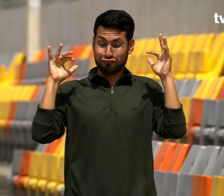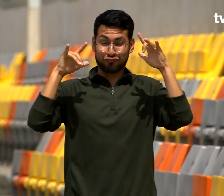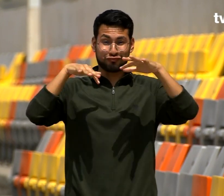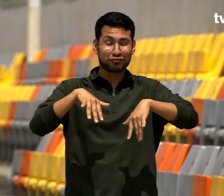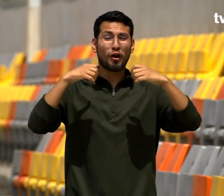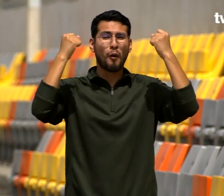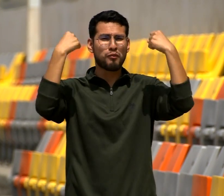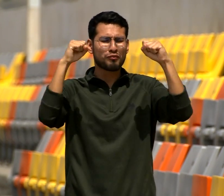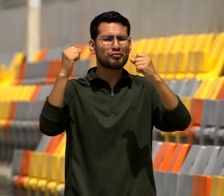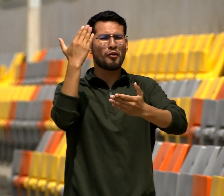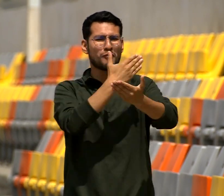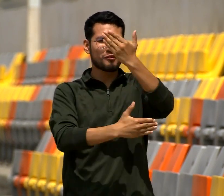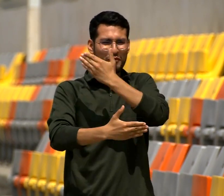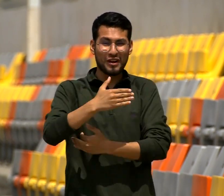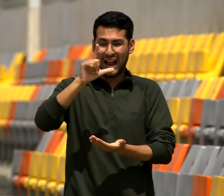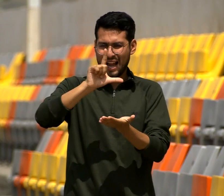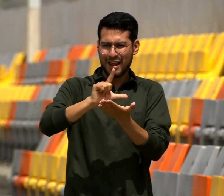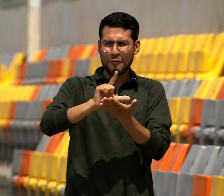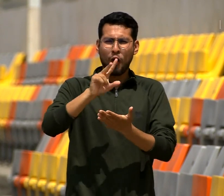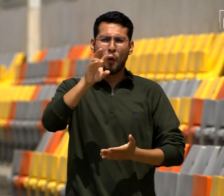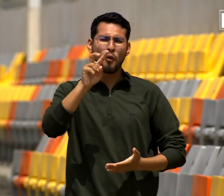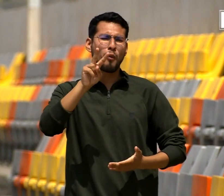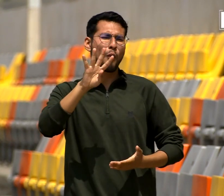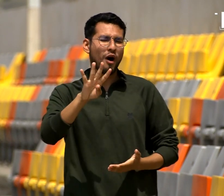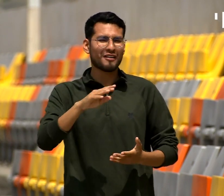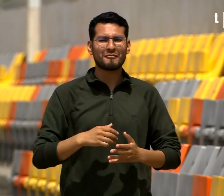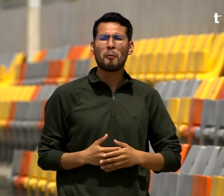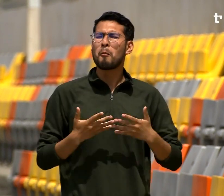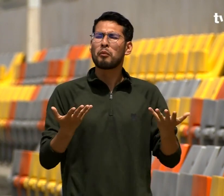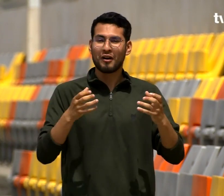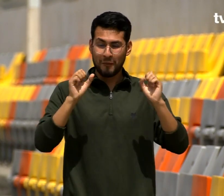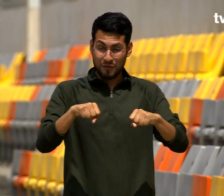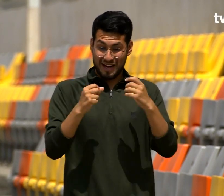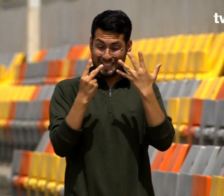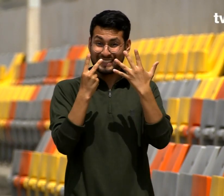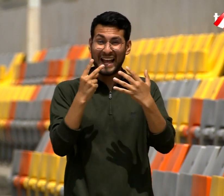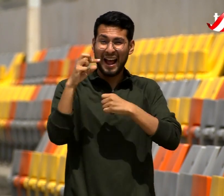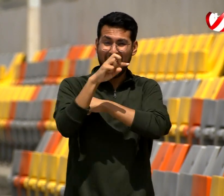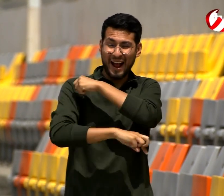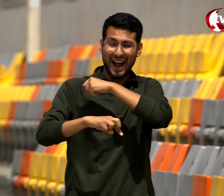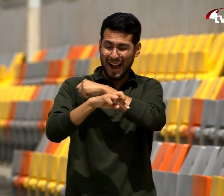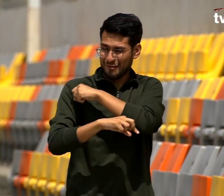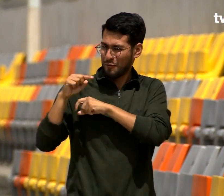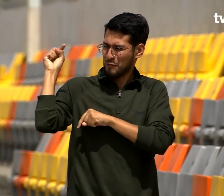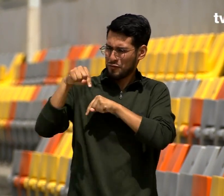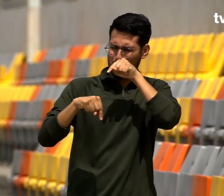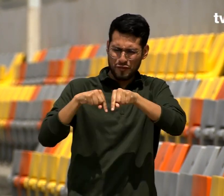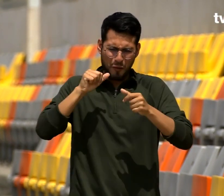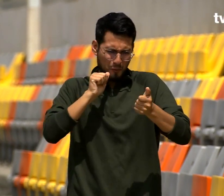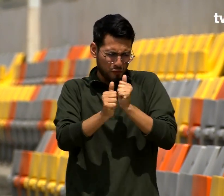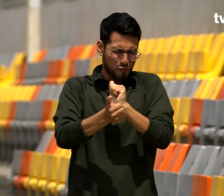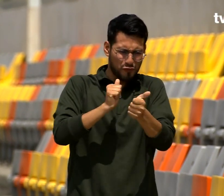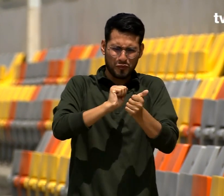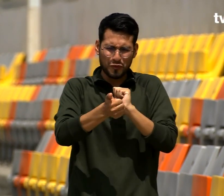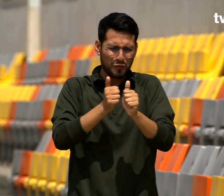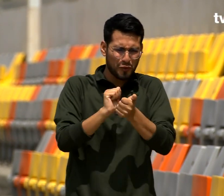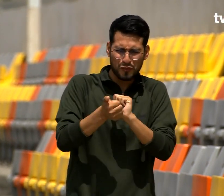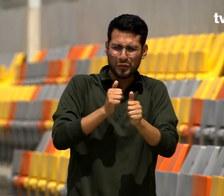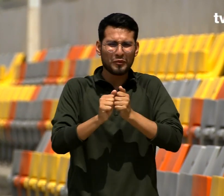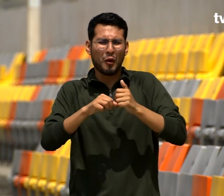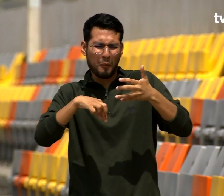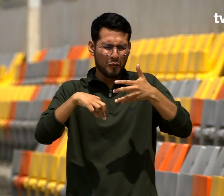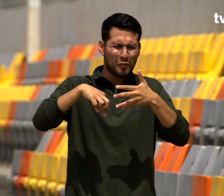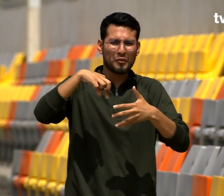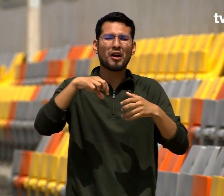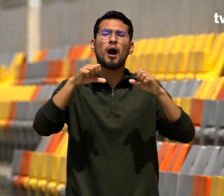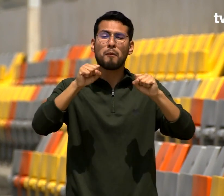que el segundo Open de Paratletismo Lima 2024 Congrega a siete países Brindándoles